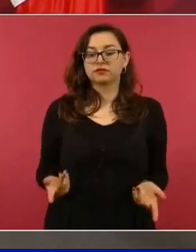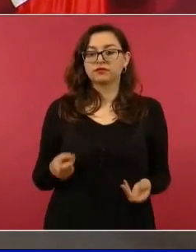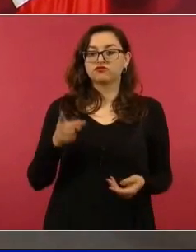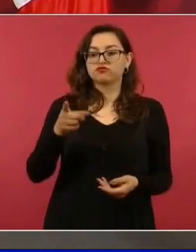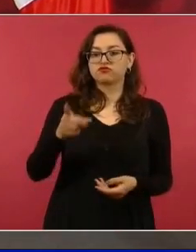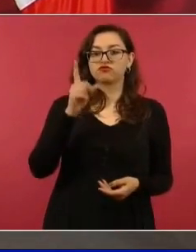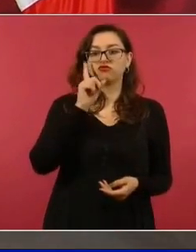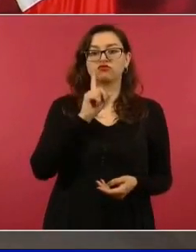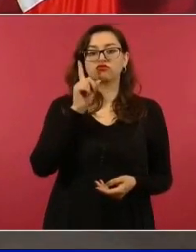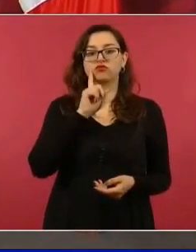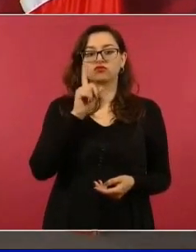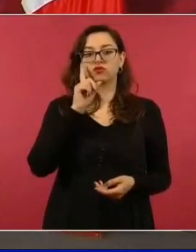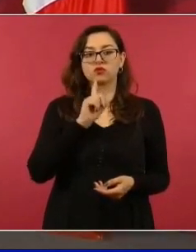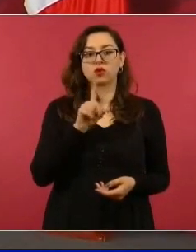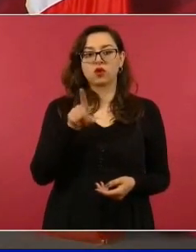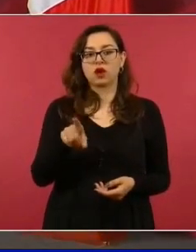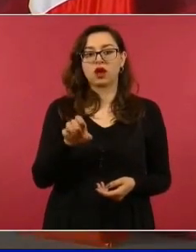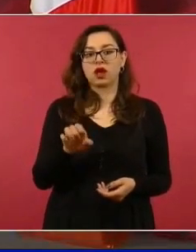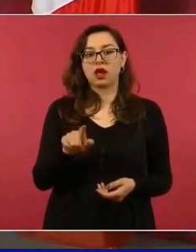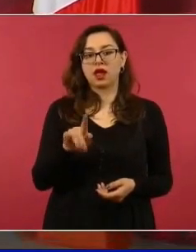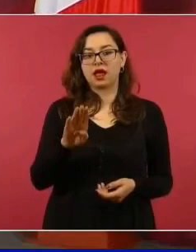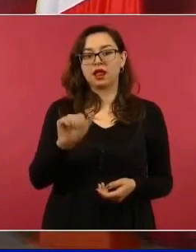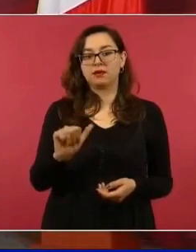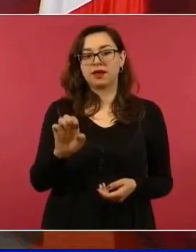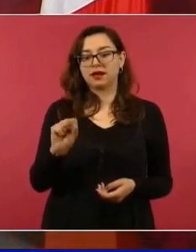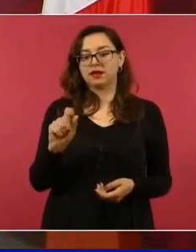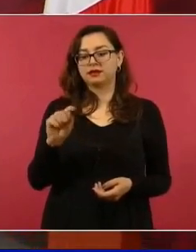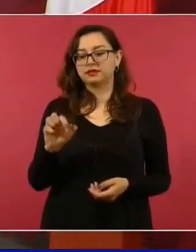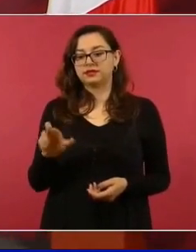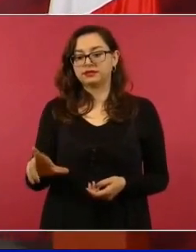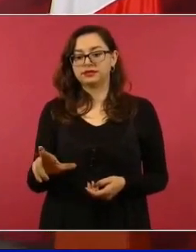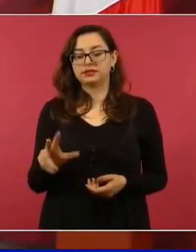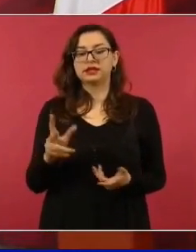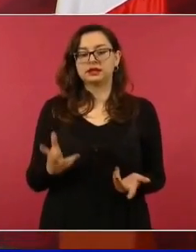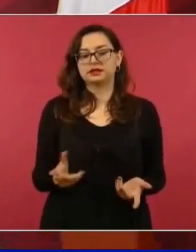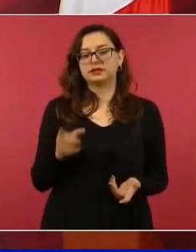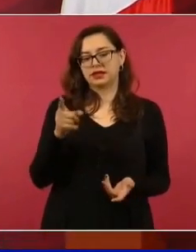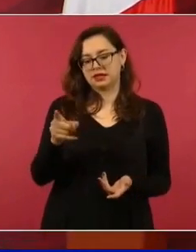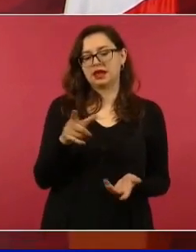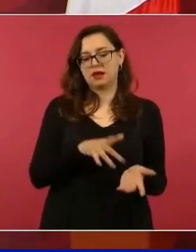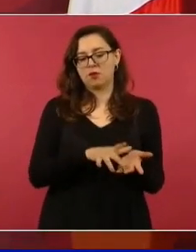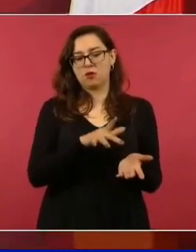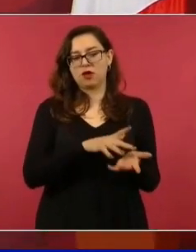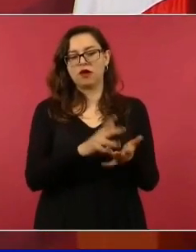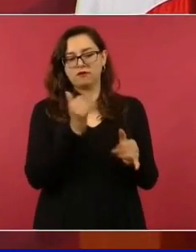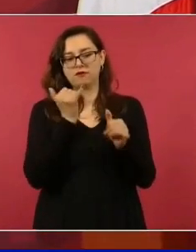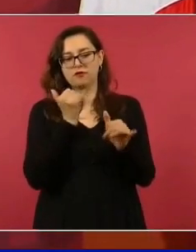por los servicios aportados,